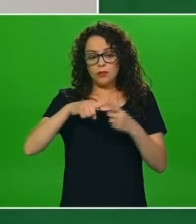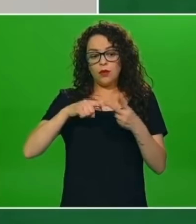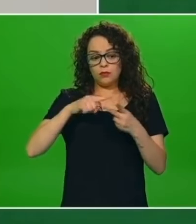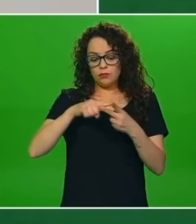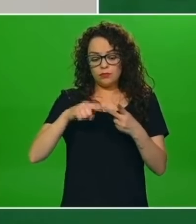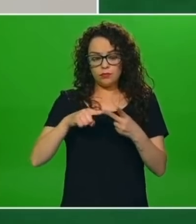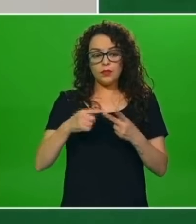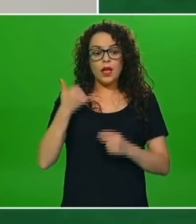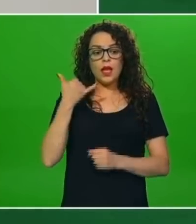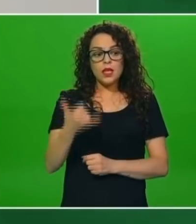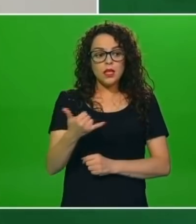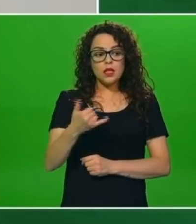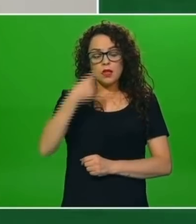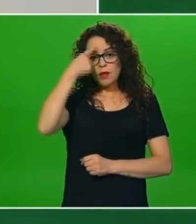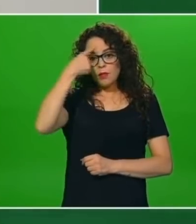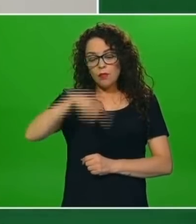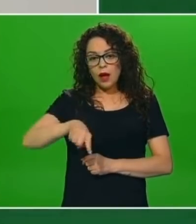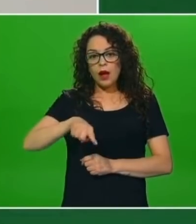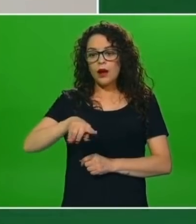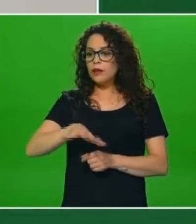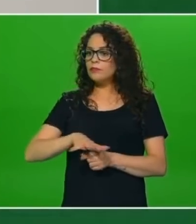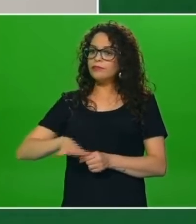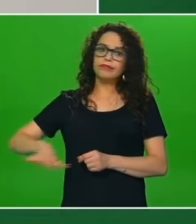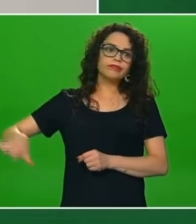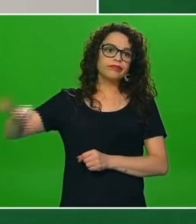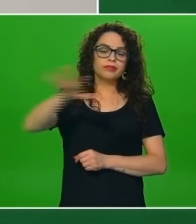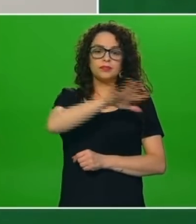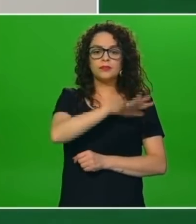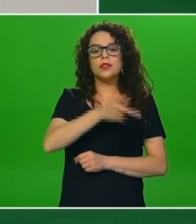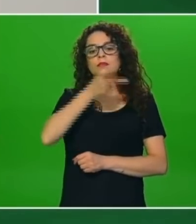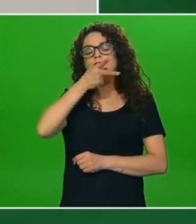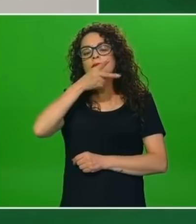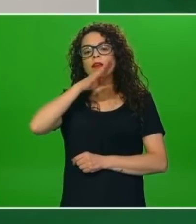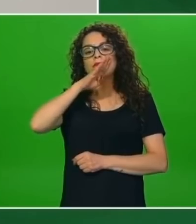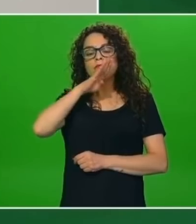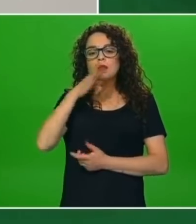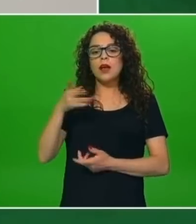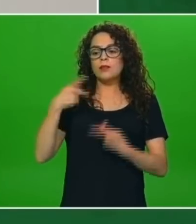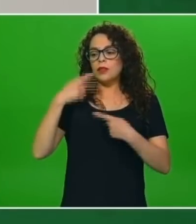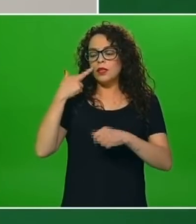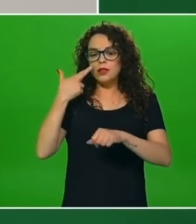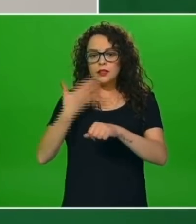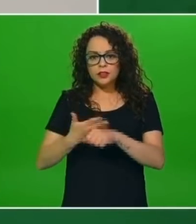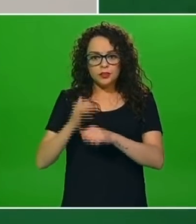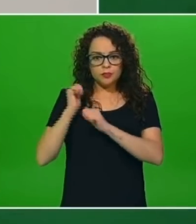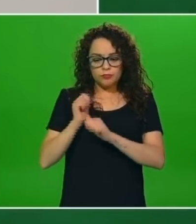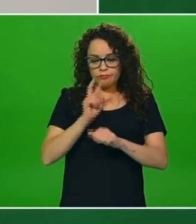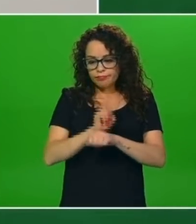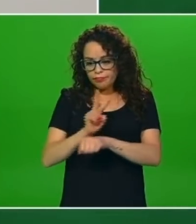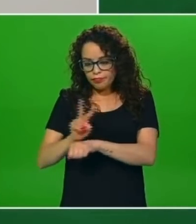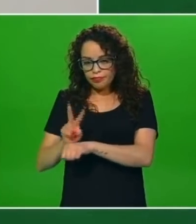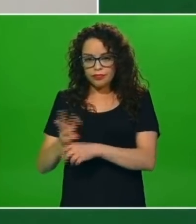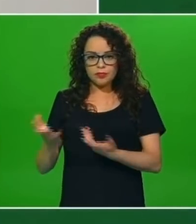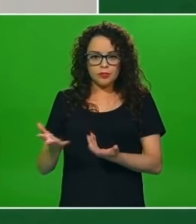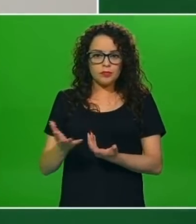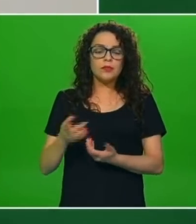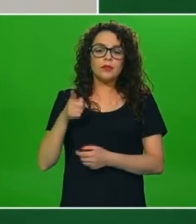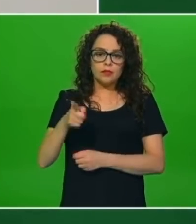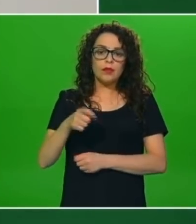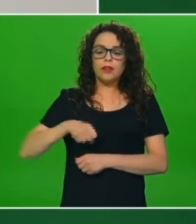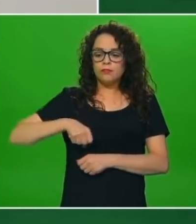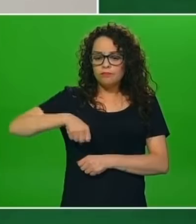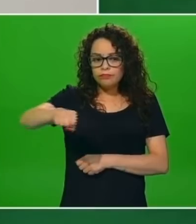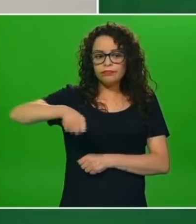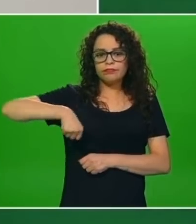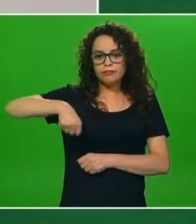y seguridad obviamente para el entorno poblacional, padres, madres, tutores, familiares, que en su momento pues transportan y llevan a los